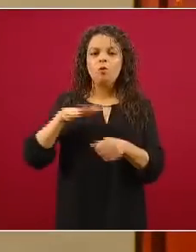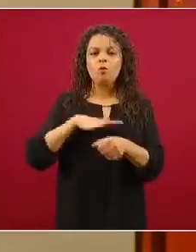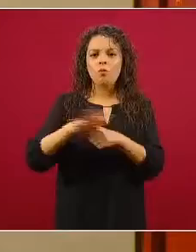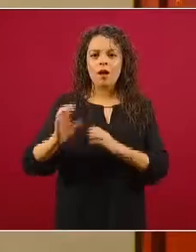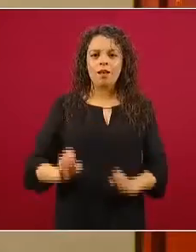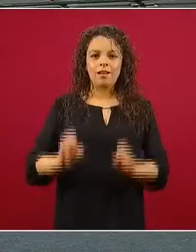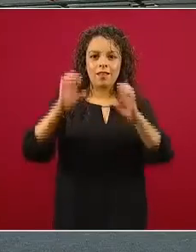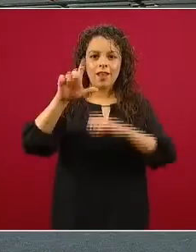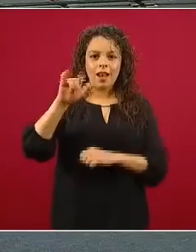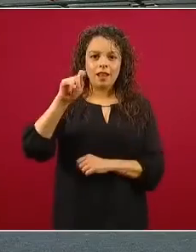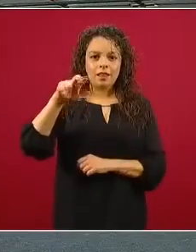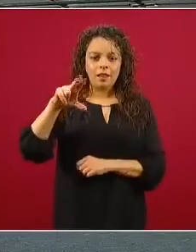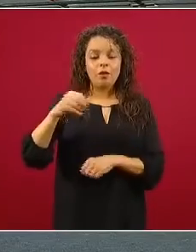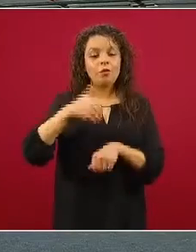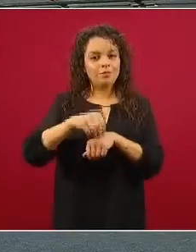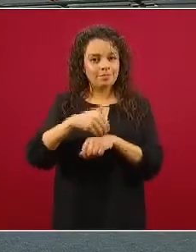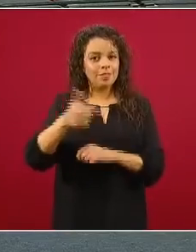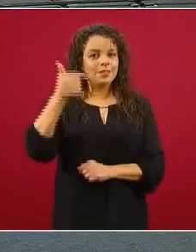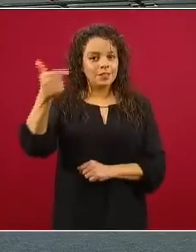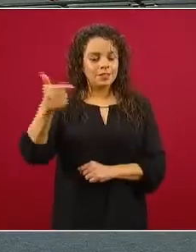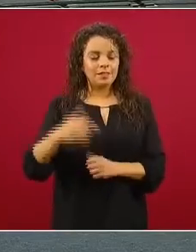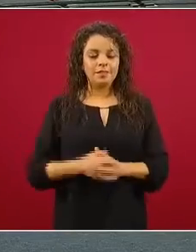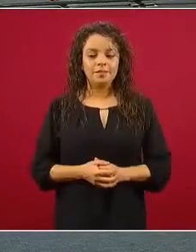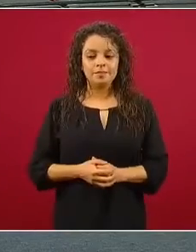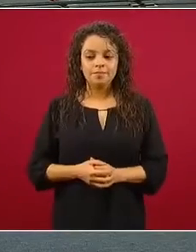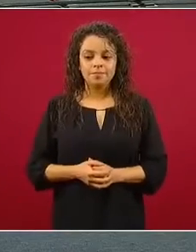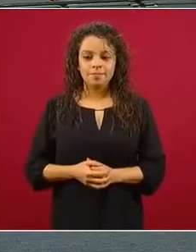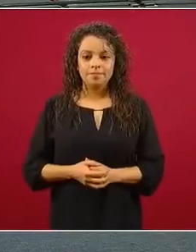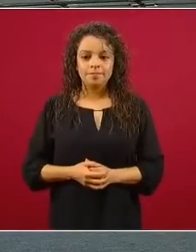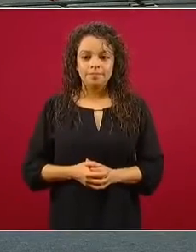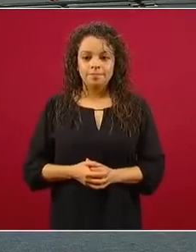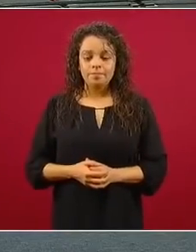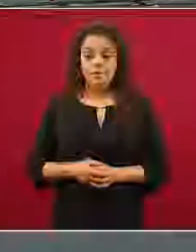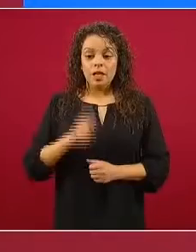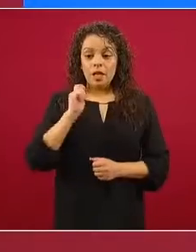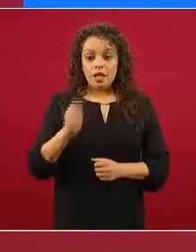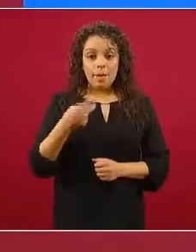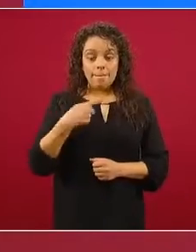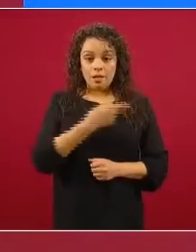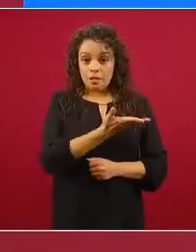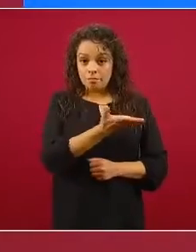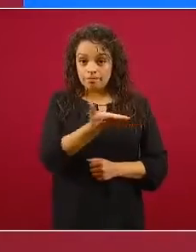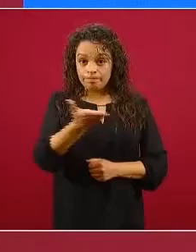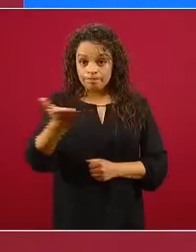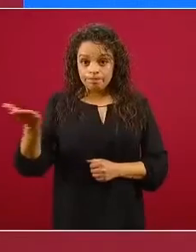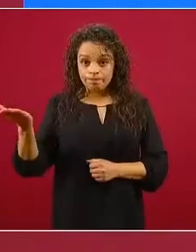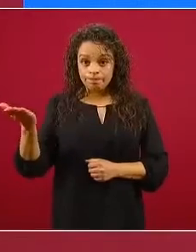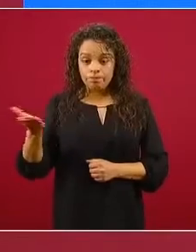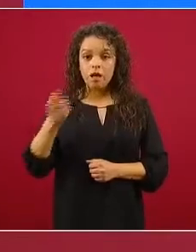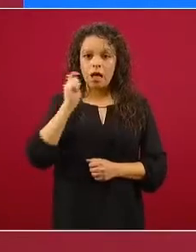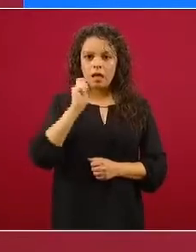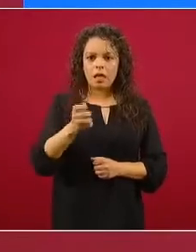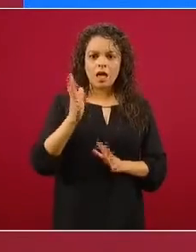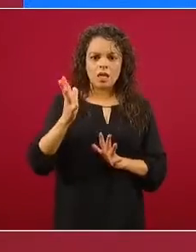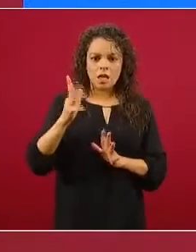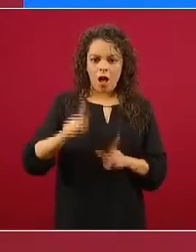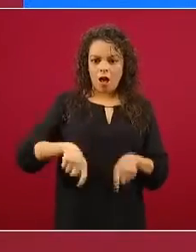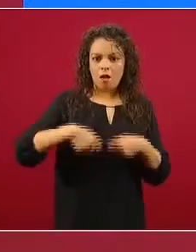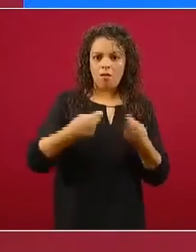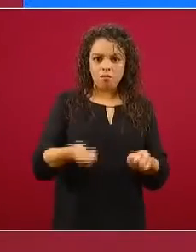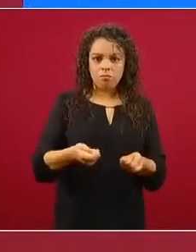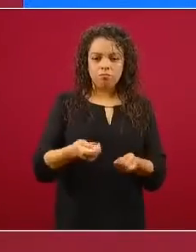Pero si lo vemos como a partir de los que lo han solicitado y los que lo han recibido, vamos en el